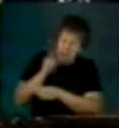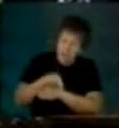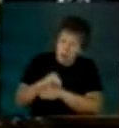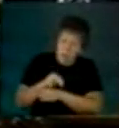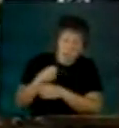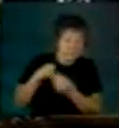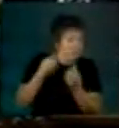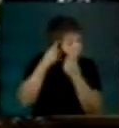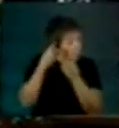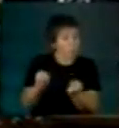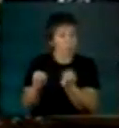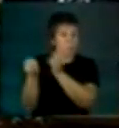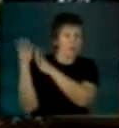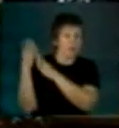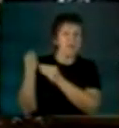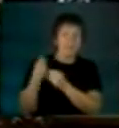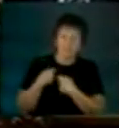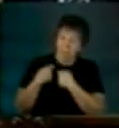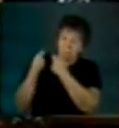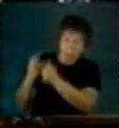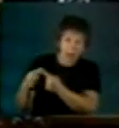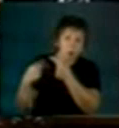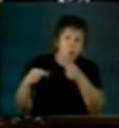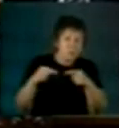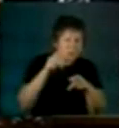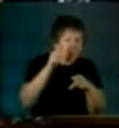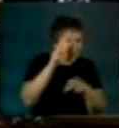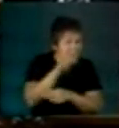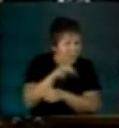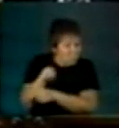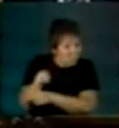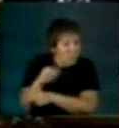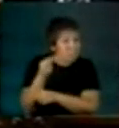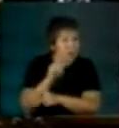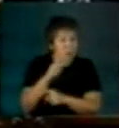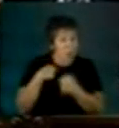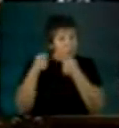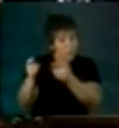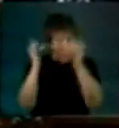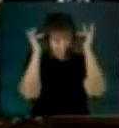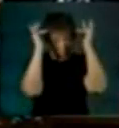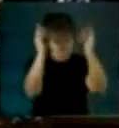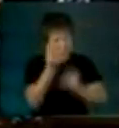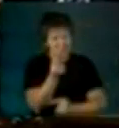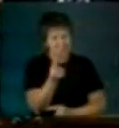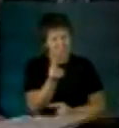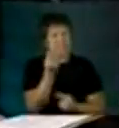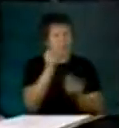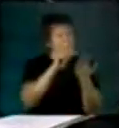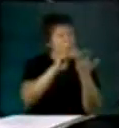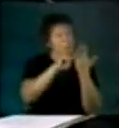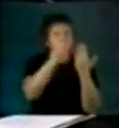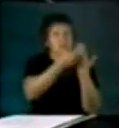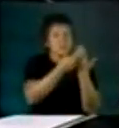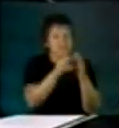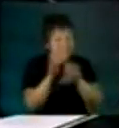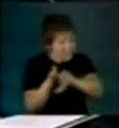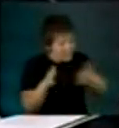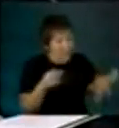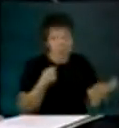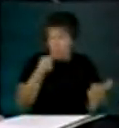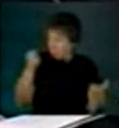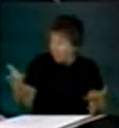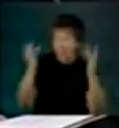para darle recursos a la educación. ¿Qué proyecto vamos a postergar? ¿Qué retribuciones